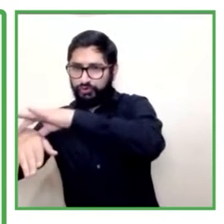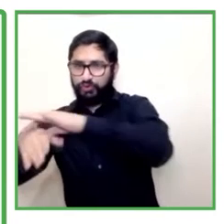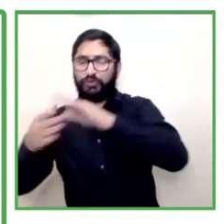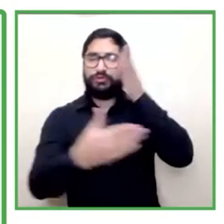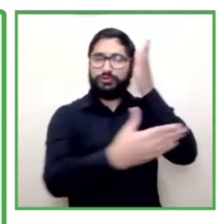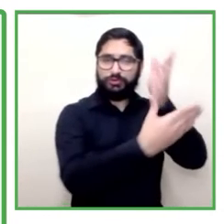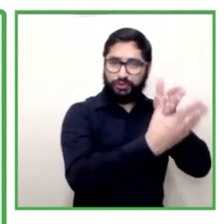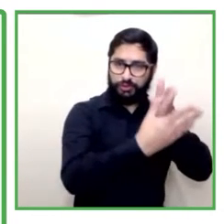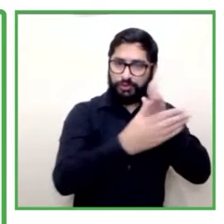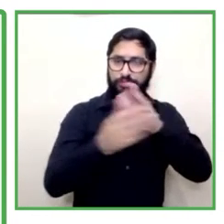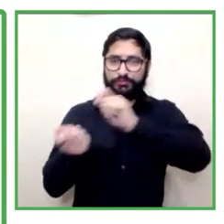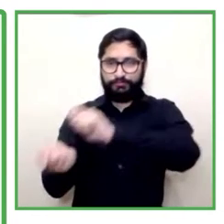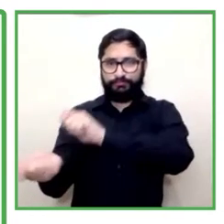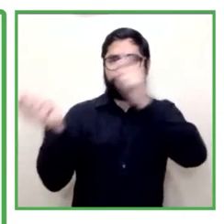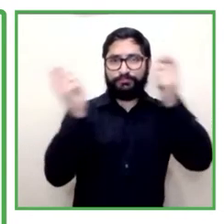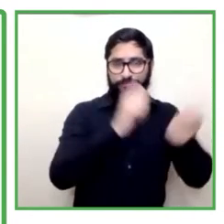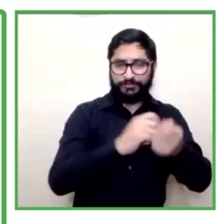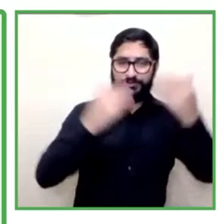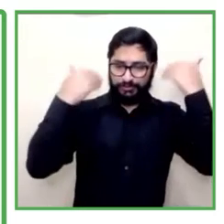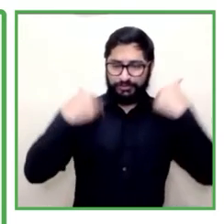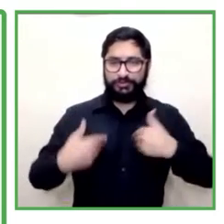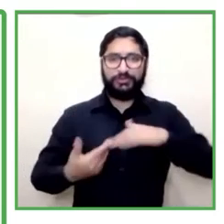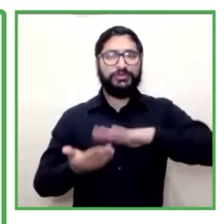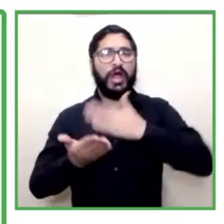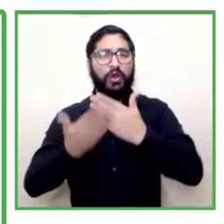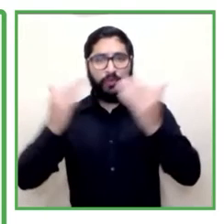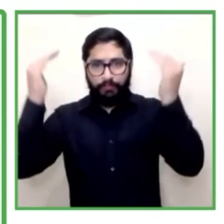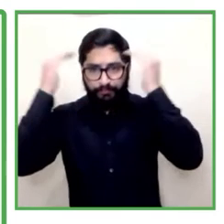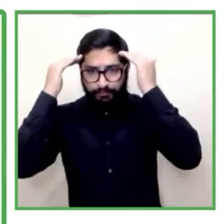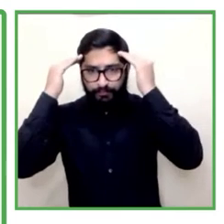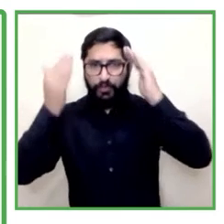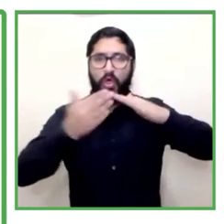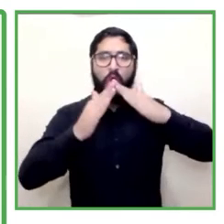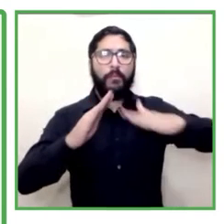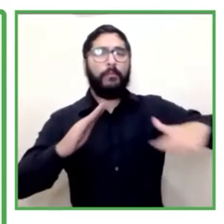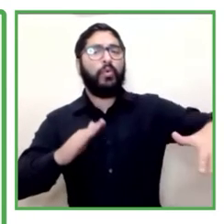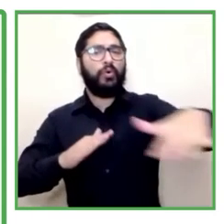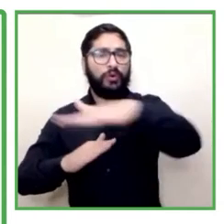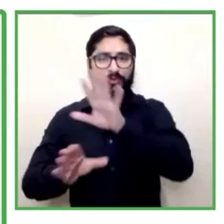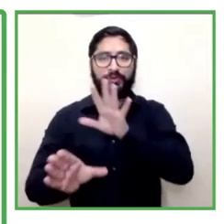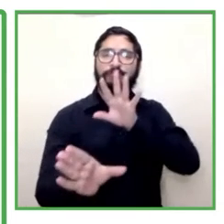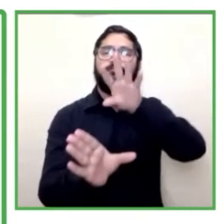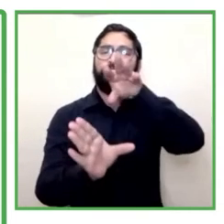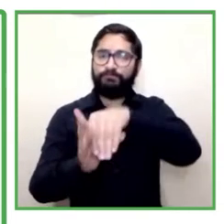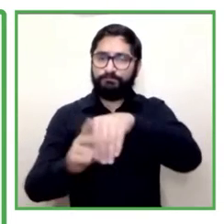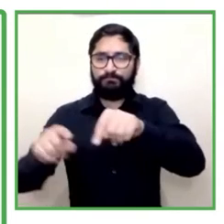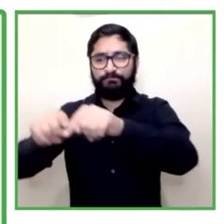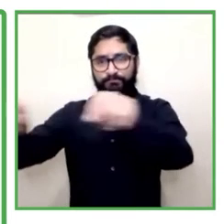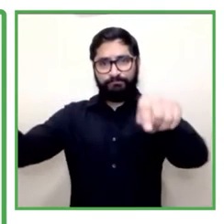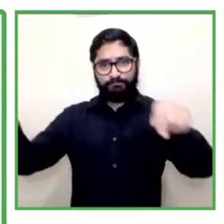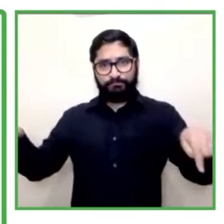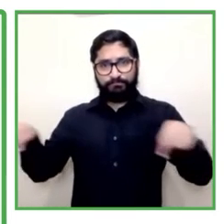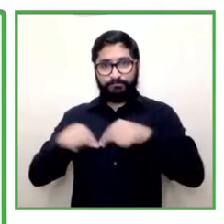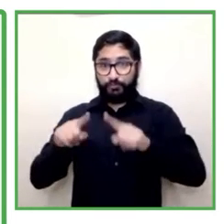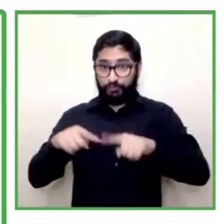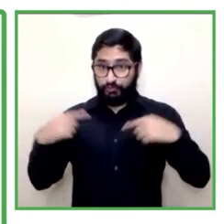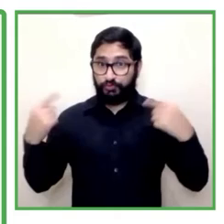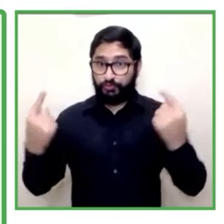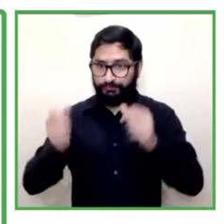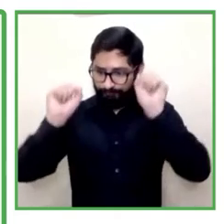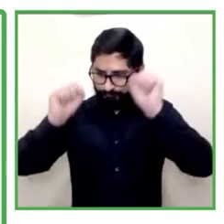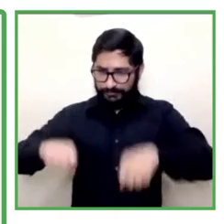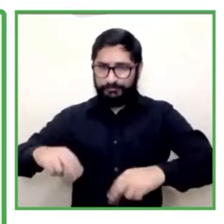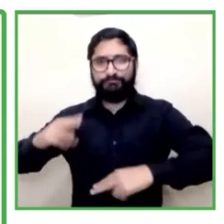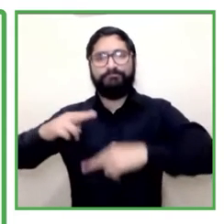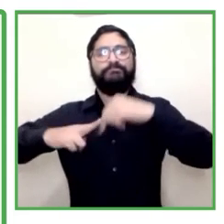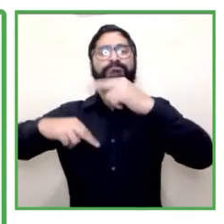mental. Y dentro de ese espacio y trabajo hemos constituido y construido un grupo de